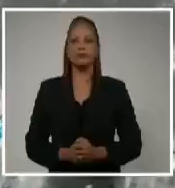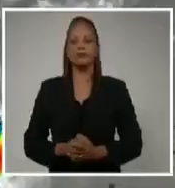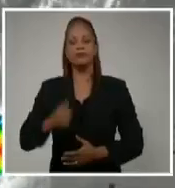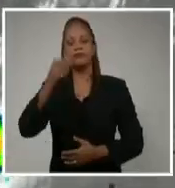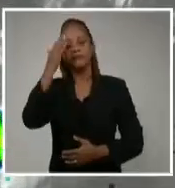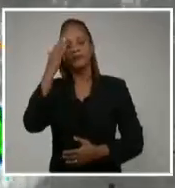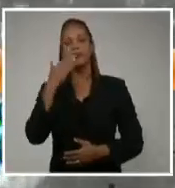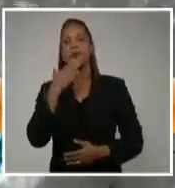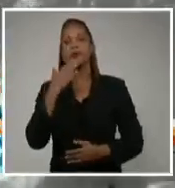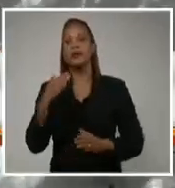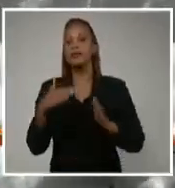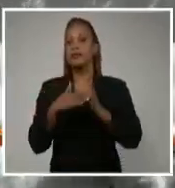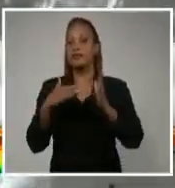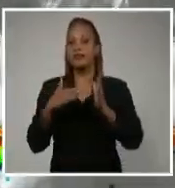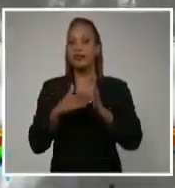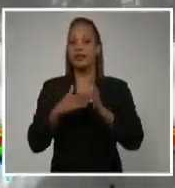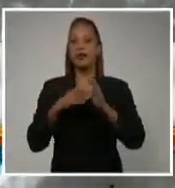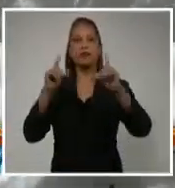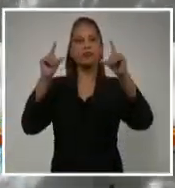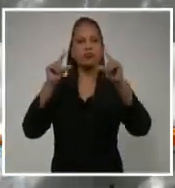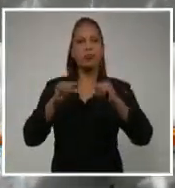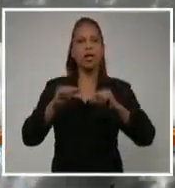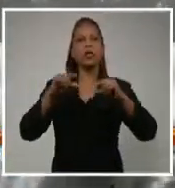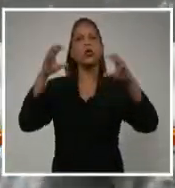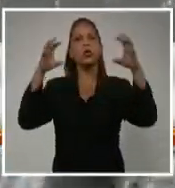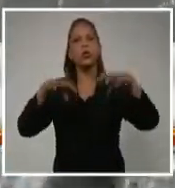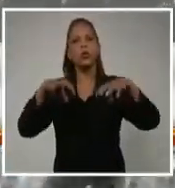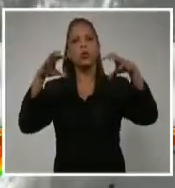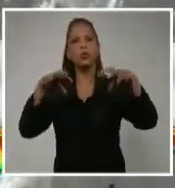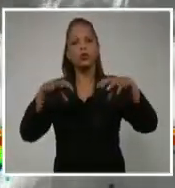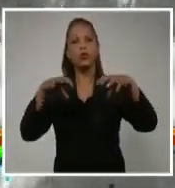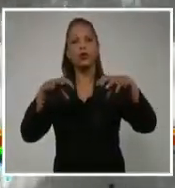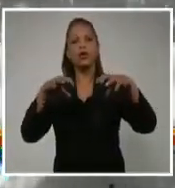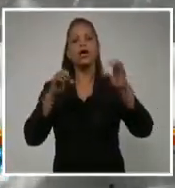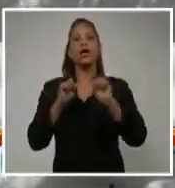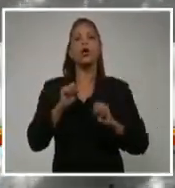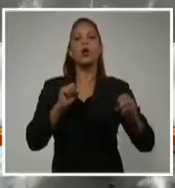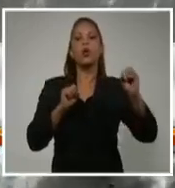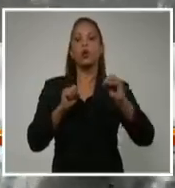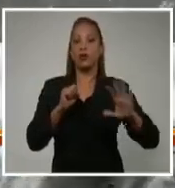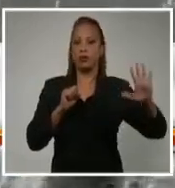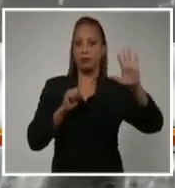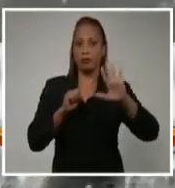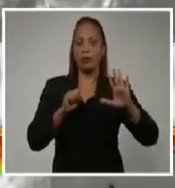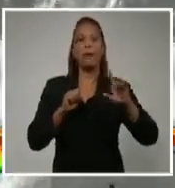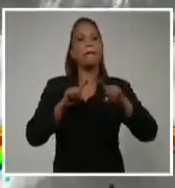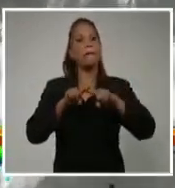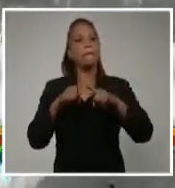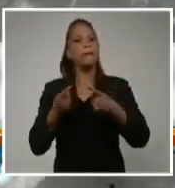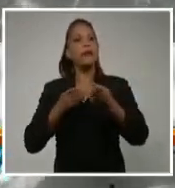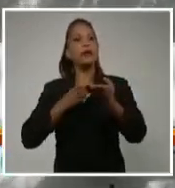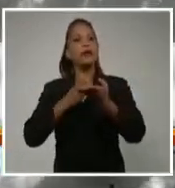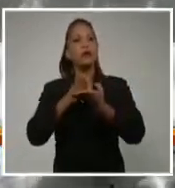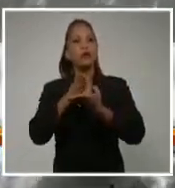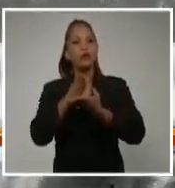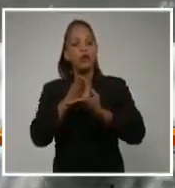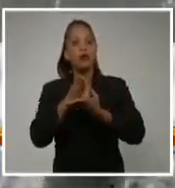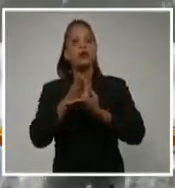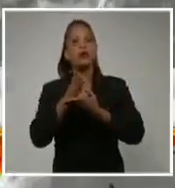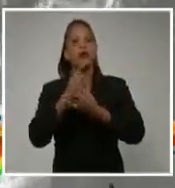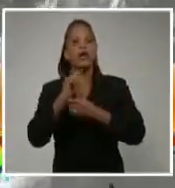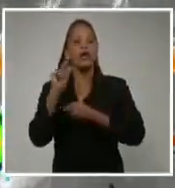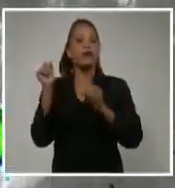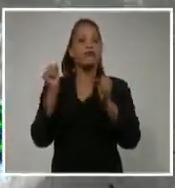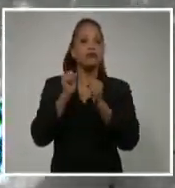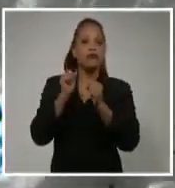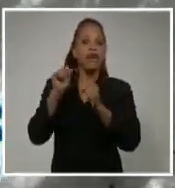Hola, ¿qué tal? Buenas tardes. Han disminuido las lluvias en el extremo norte oriental, pero se mantiene el arribo de nublados bajos. El frente se aleja de